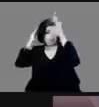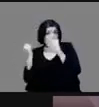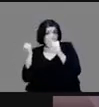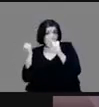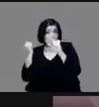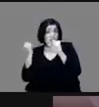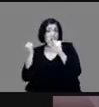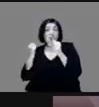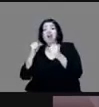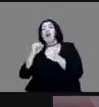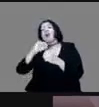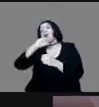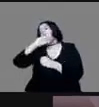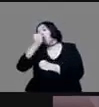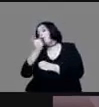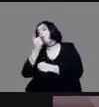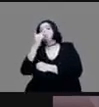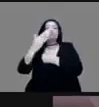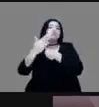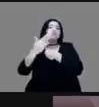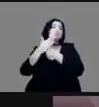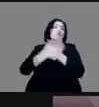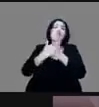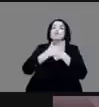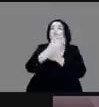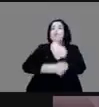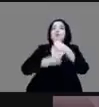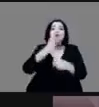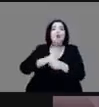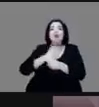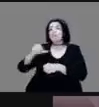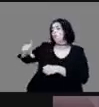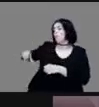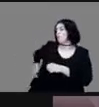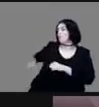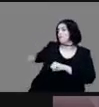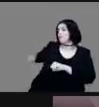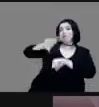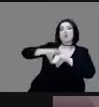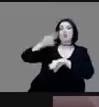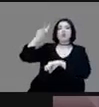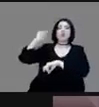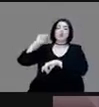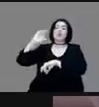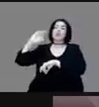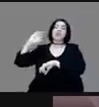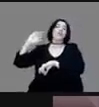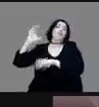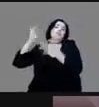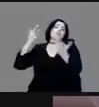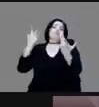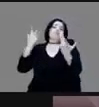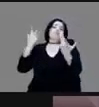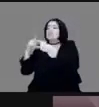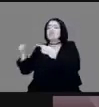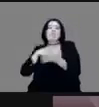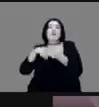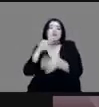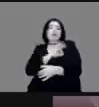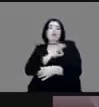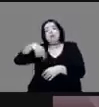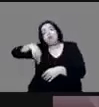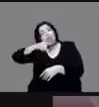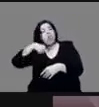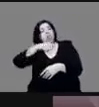el gobernador de Cuba mandaba una flota más grande a tratar de conquistar o sea no podemos especular bueno que